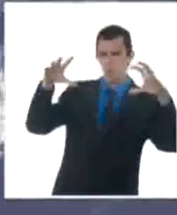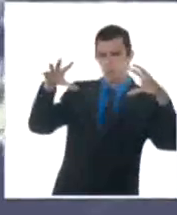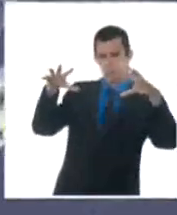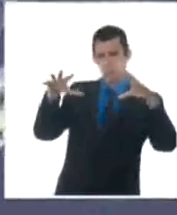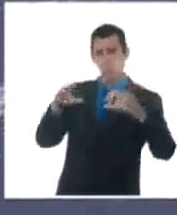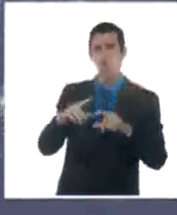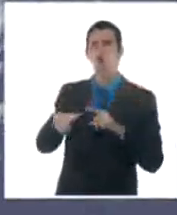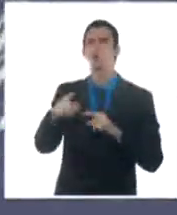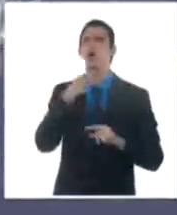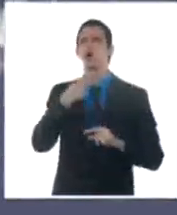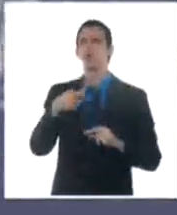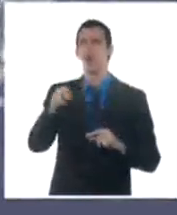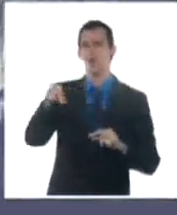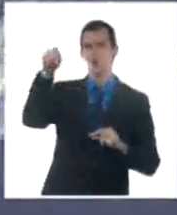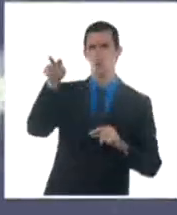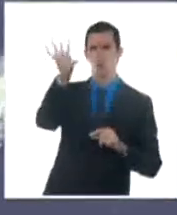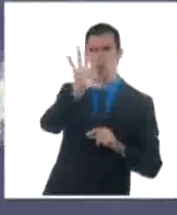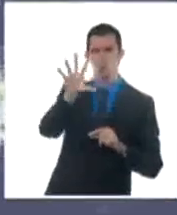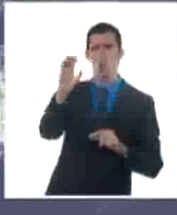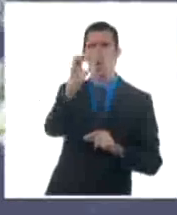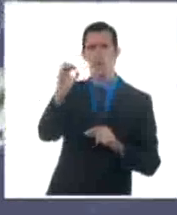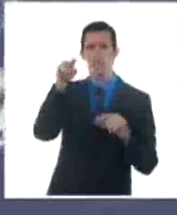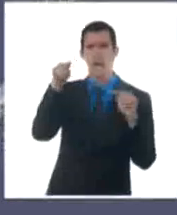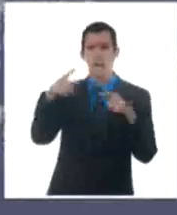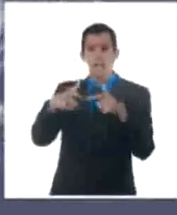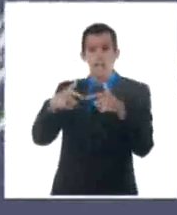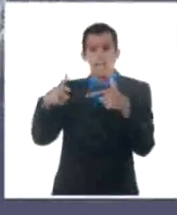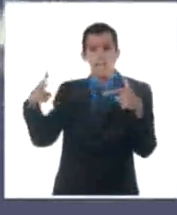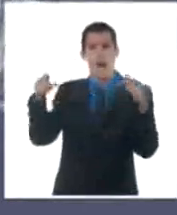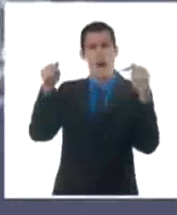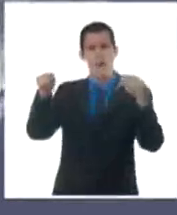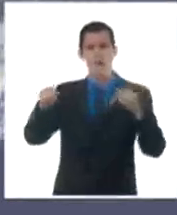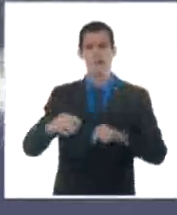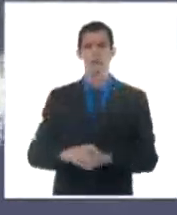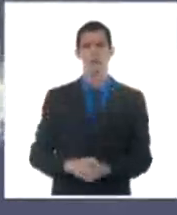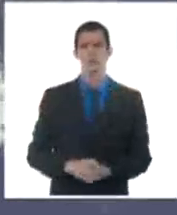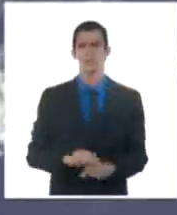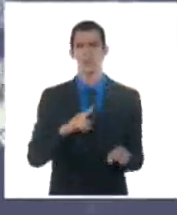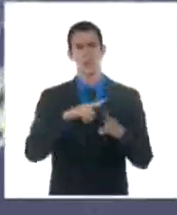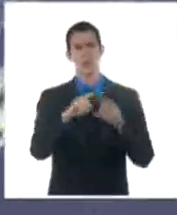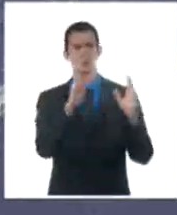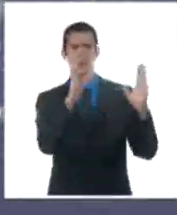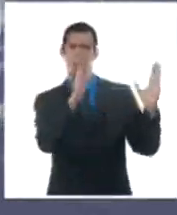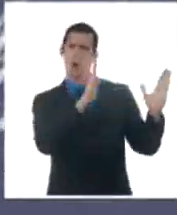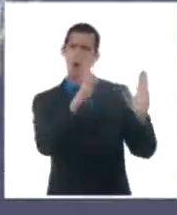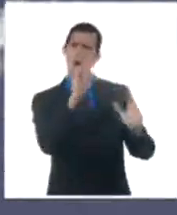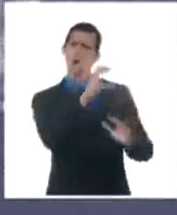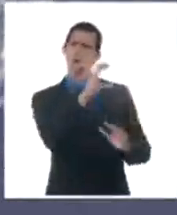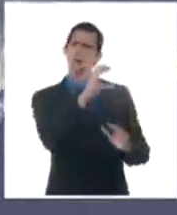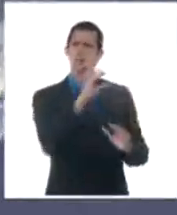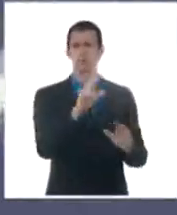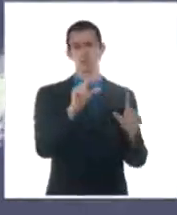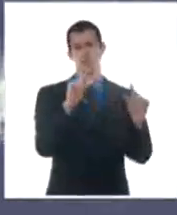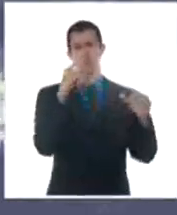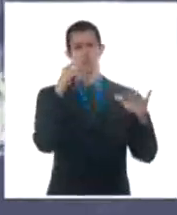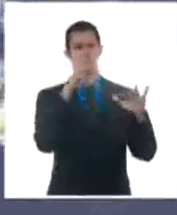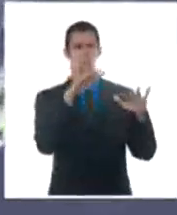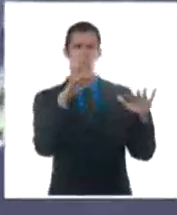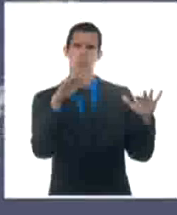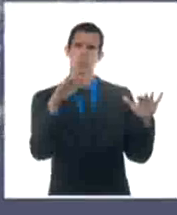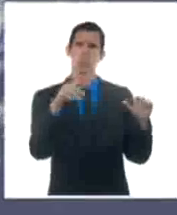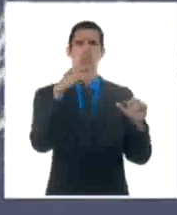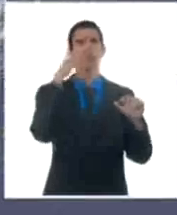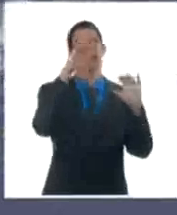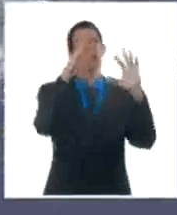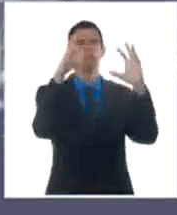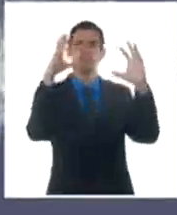hacia localidades del norte de esta parte del territorio. En el resto, pues, la influencia de altas presiones mantiene condiciones más estables, predominio de poca nubosidad